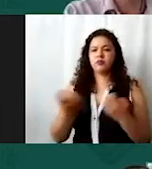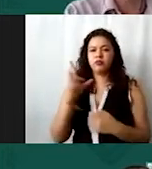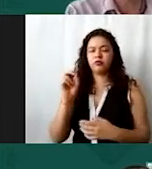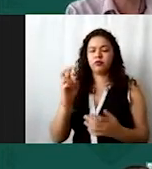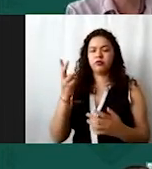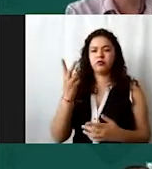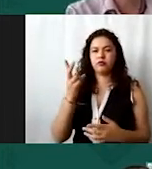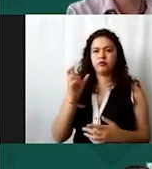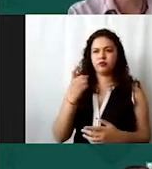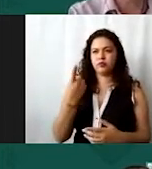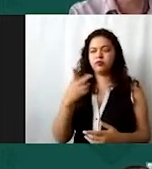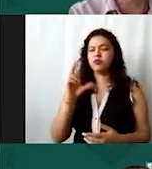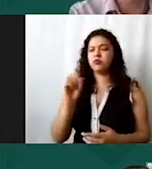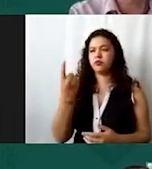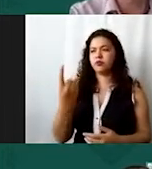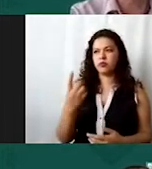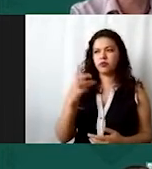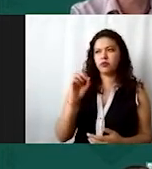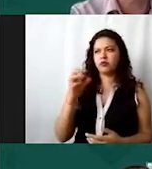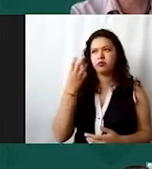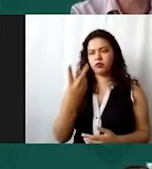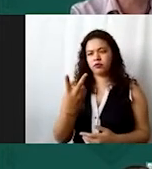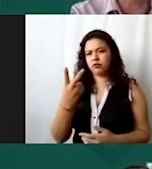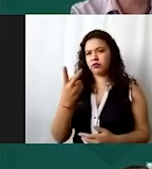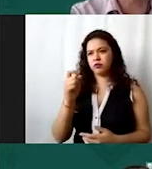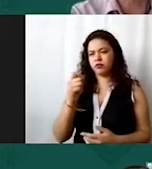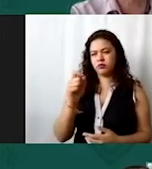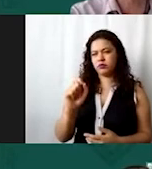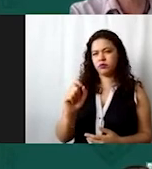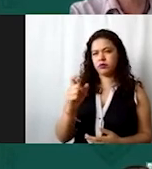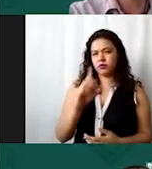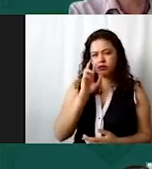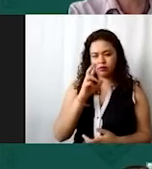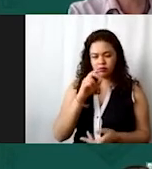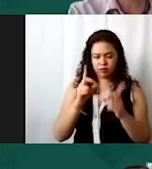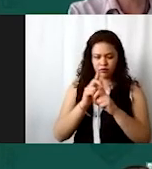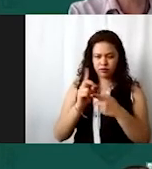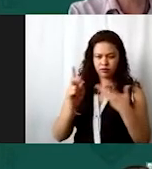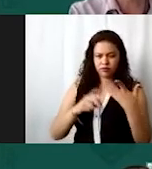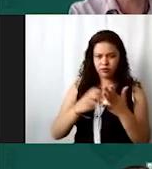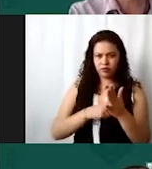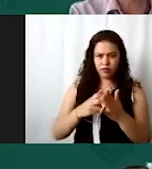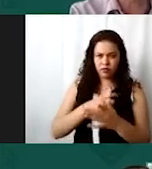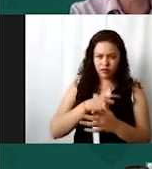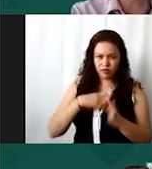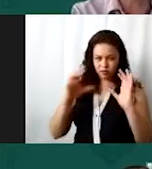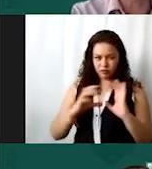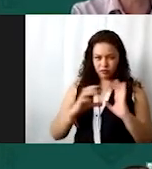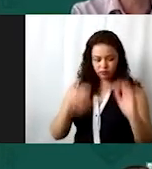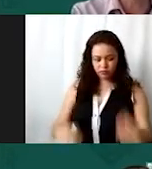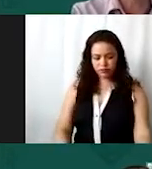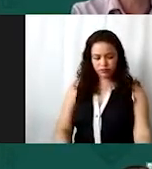o 20 entonces ojo con estos pequeños detalles que bueno luego por eso vienen las